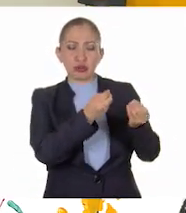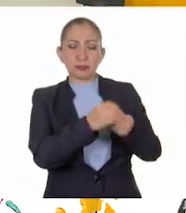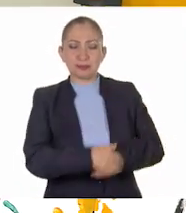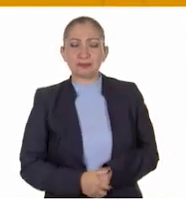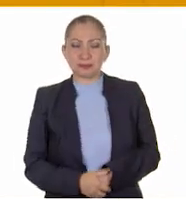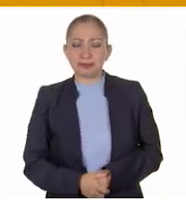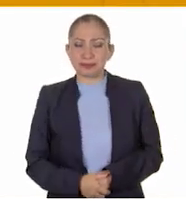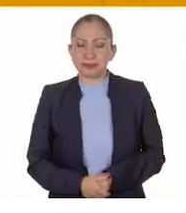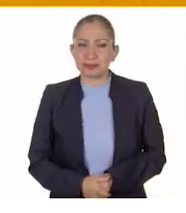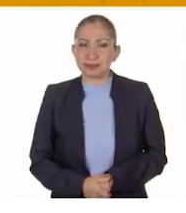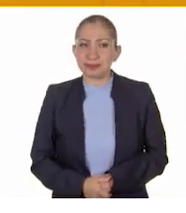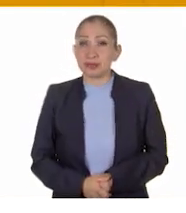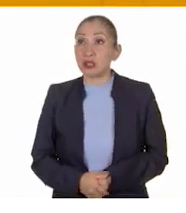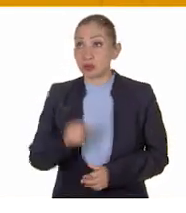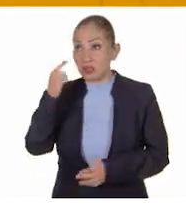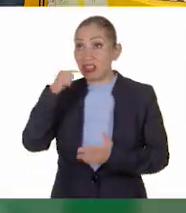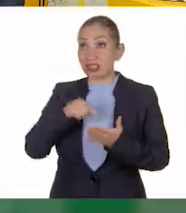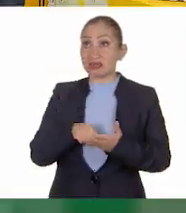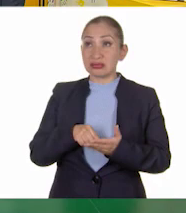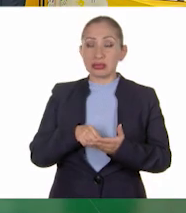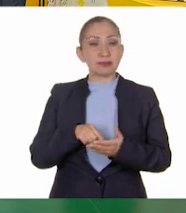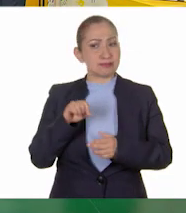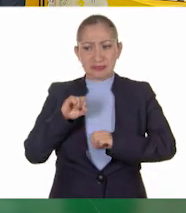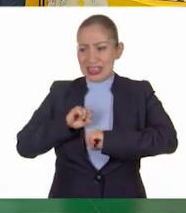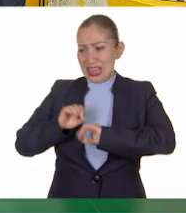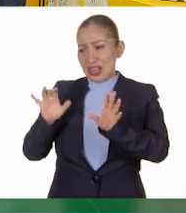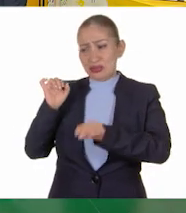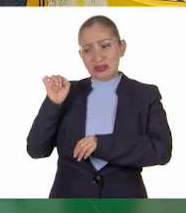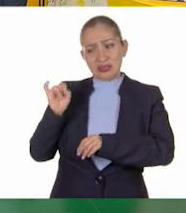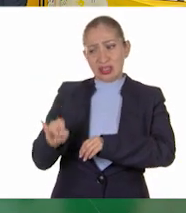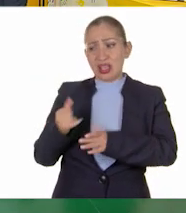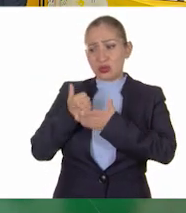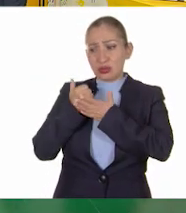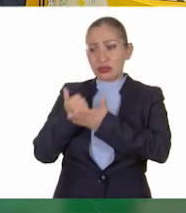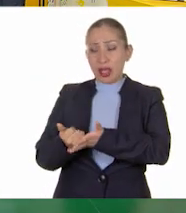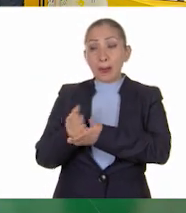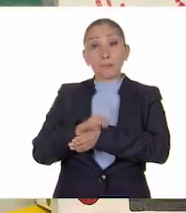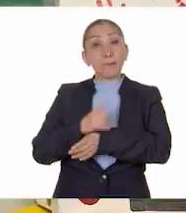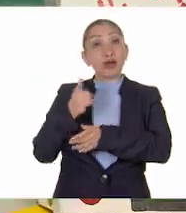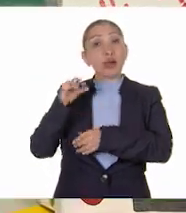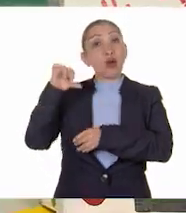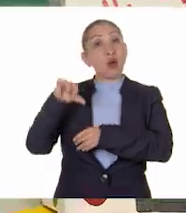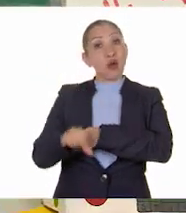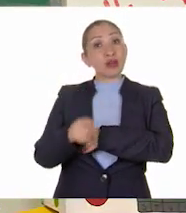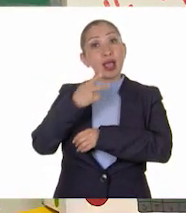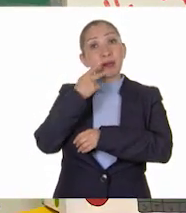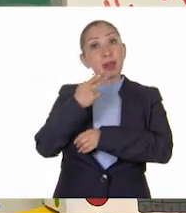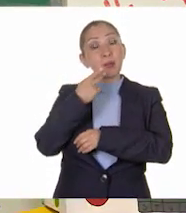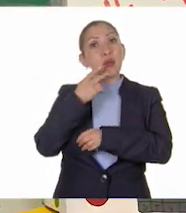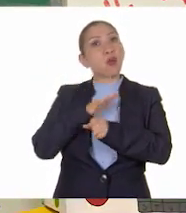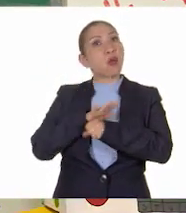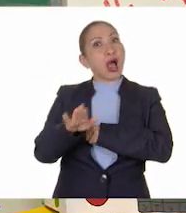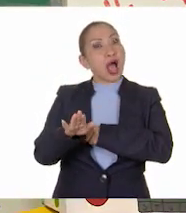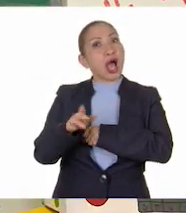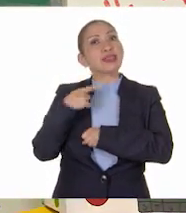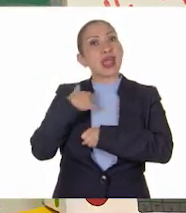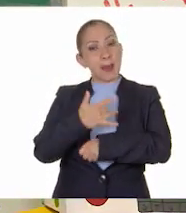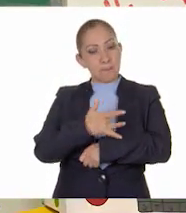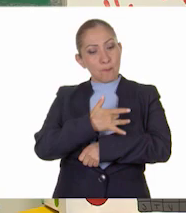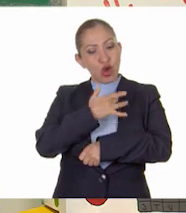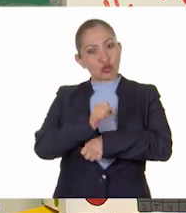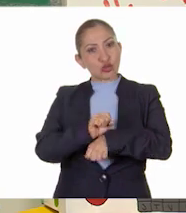Panchito. ¿Ustedes creen? Claro, claro que te va a ayudar porque el día de hoy hablaremos de las